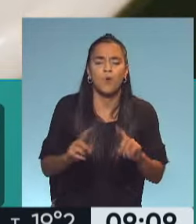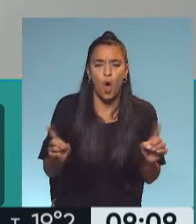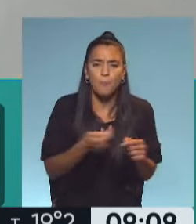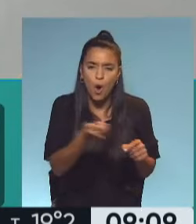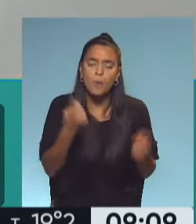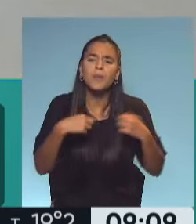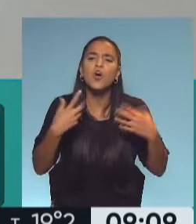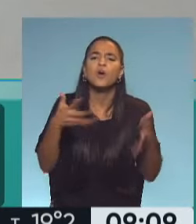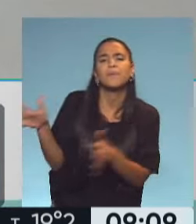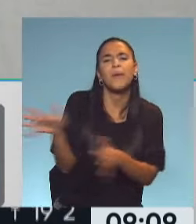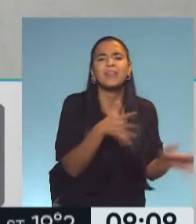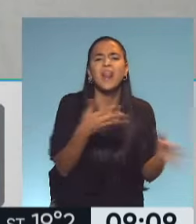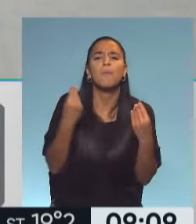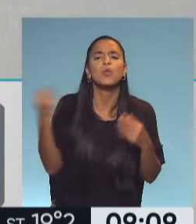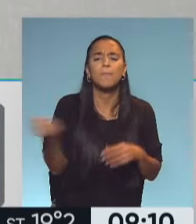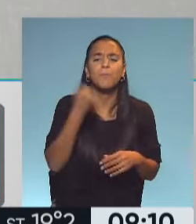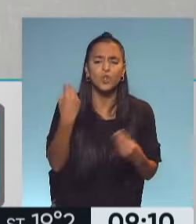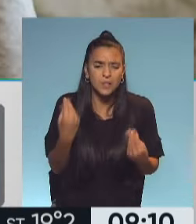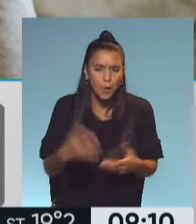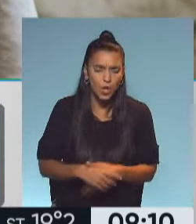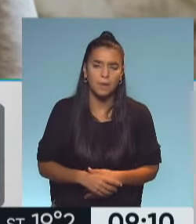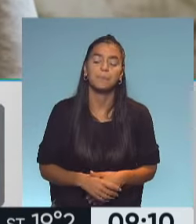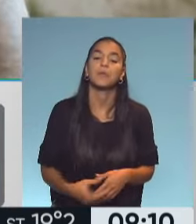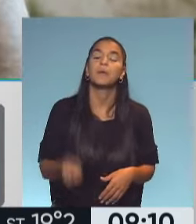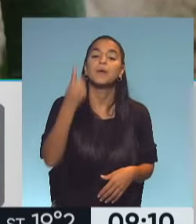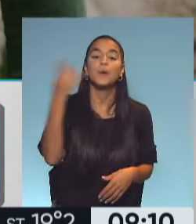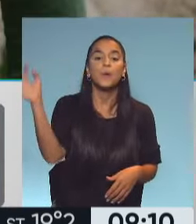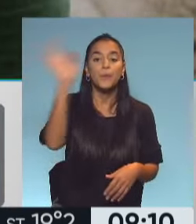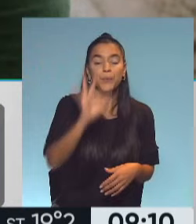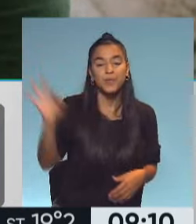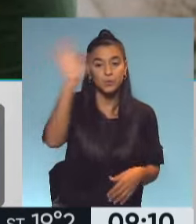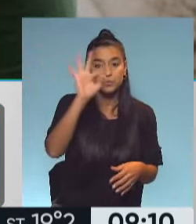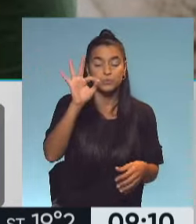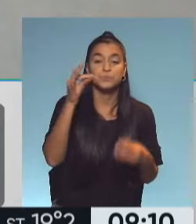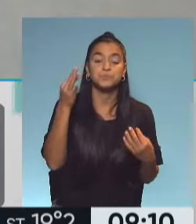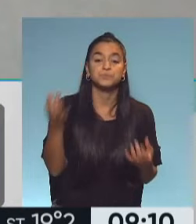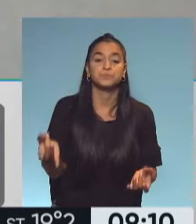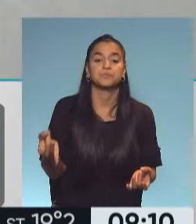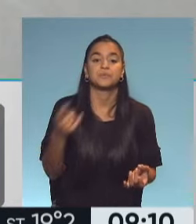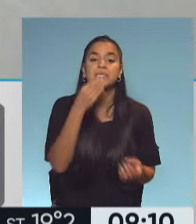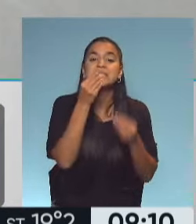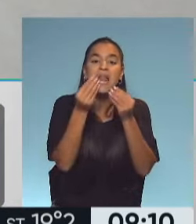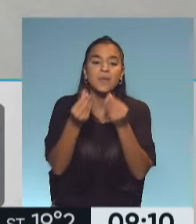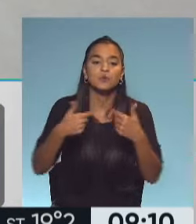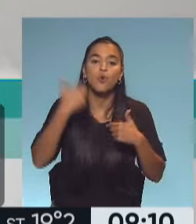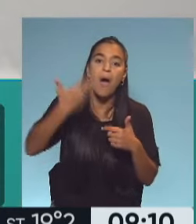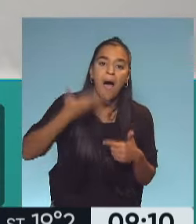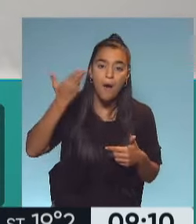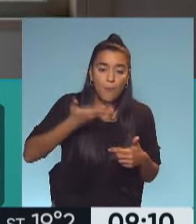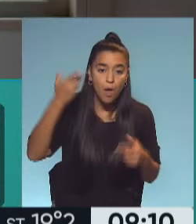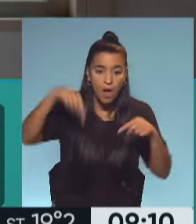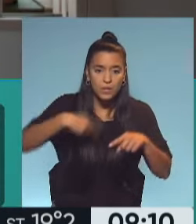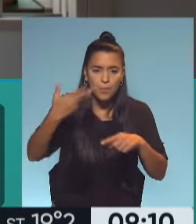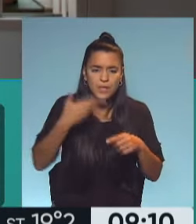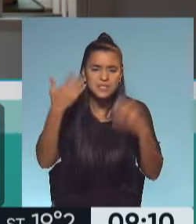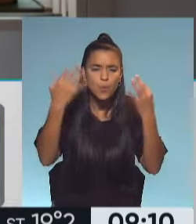importante ventilar un ambiente? Porque el primero del virus se transmite por la saliva. Yo hablo, ahora estoy